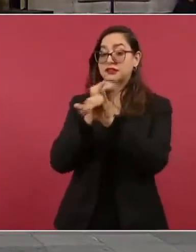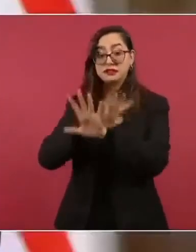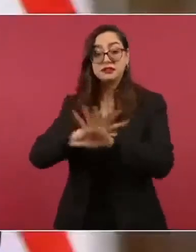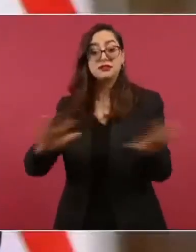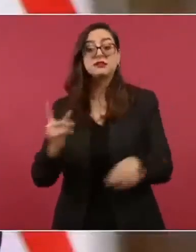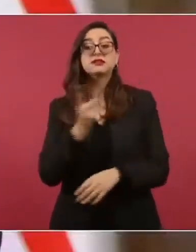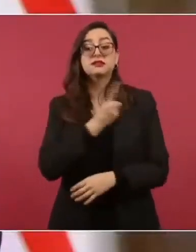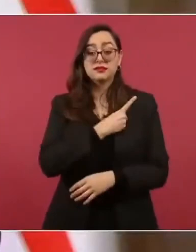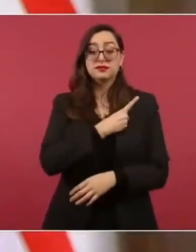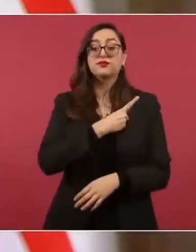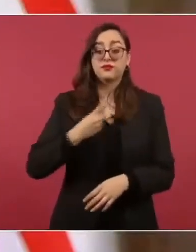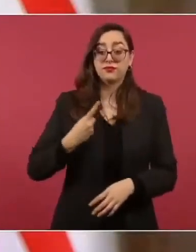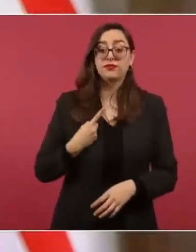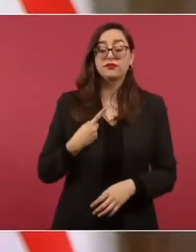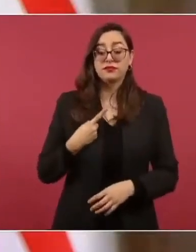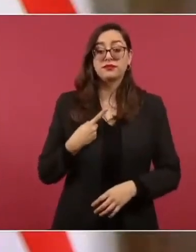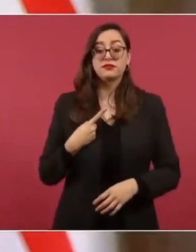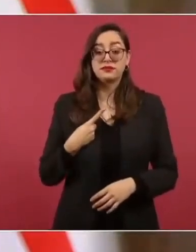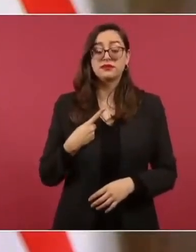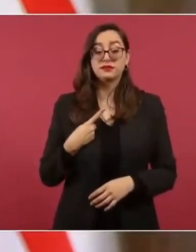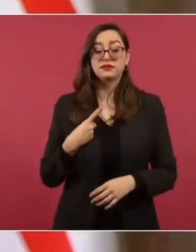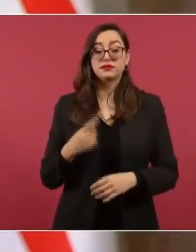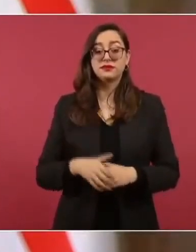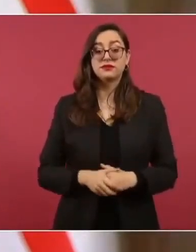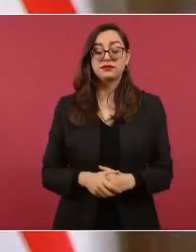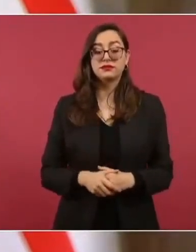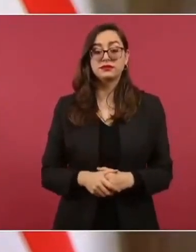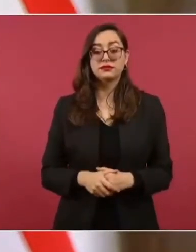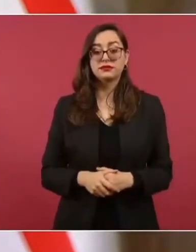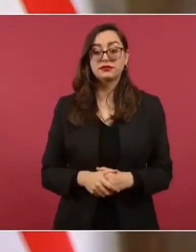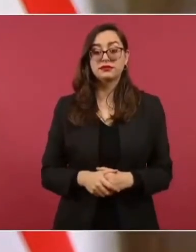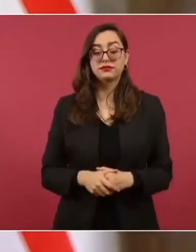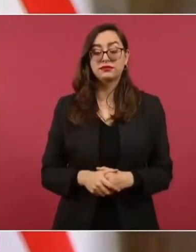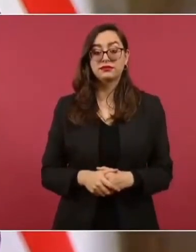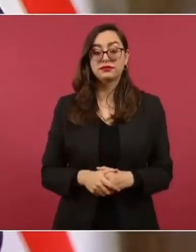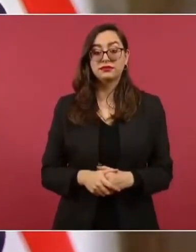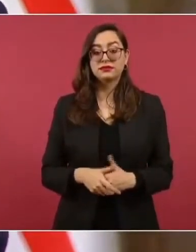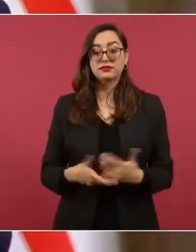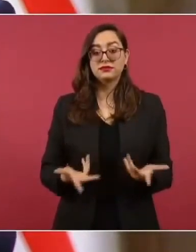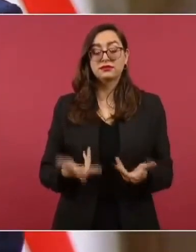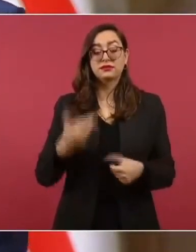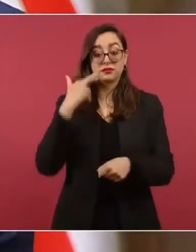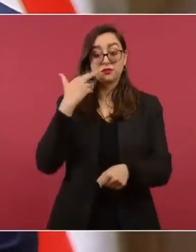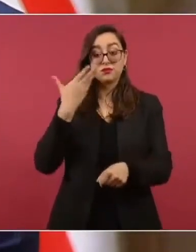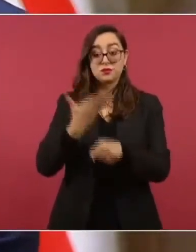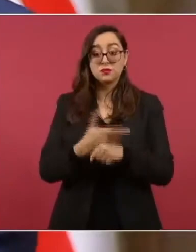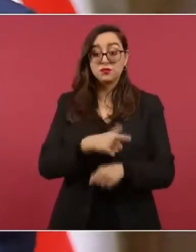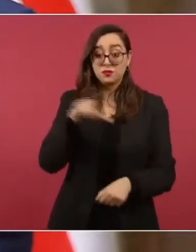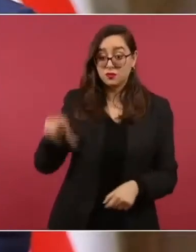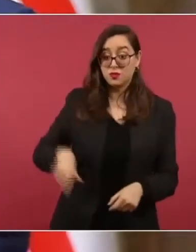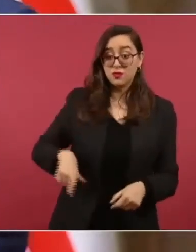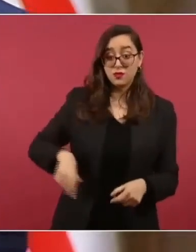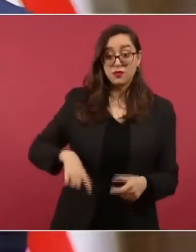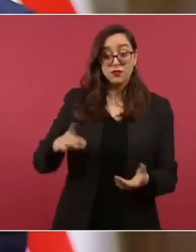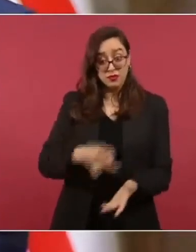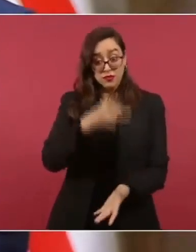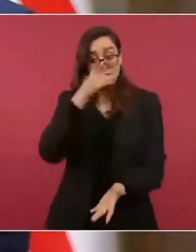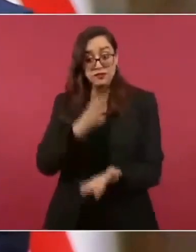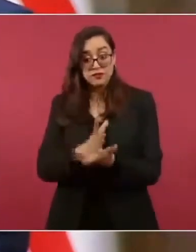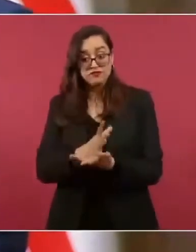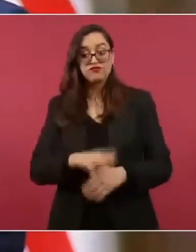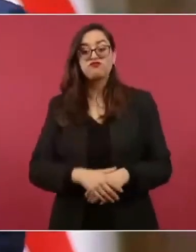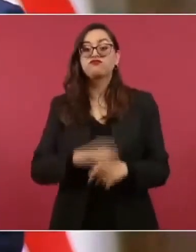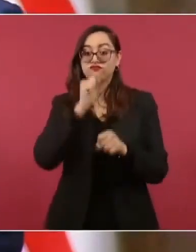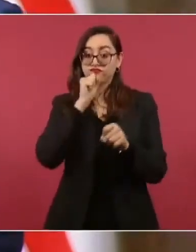solo lo tiene que hacer, es la responsabilidad del gobierno, también los